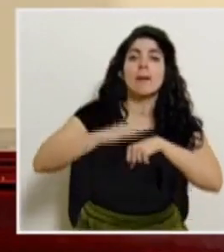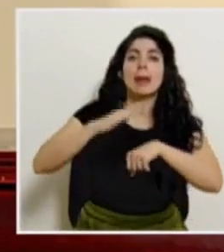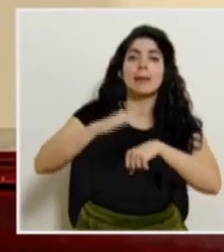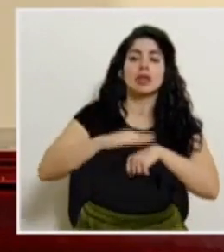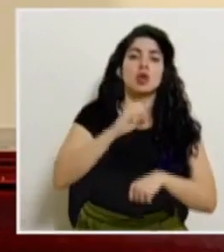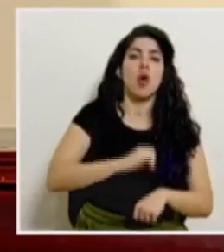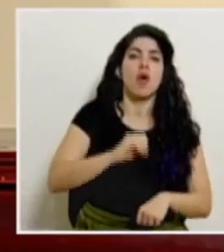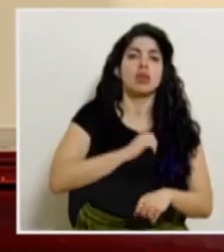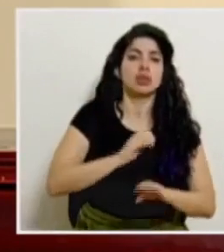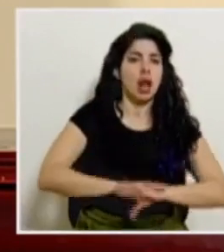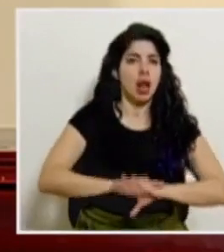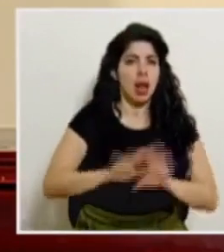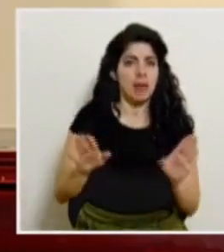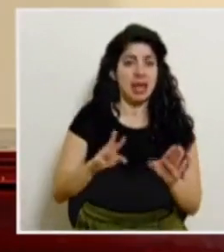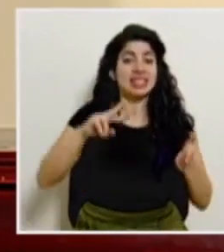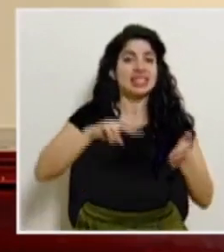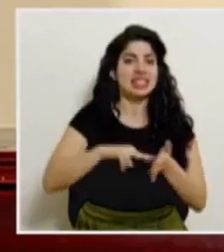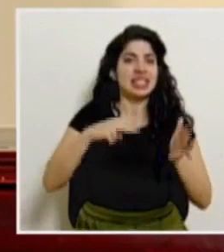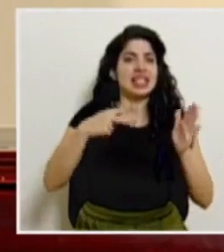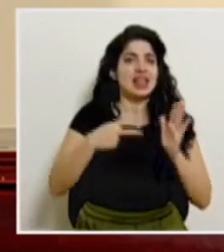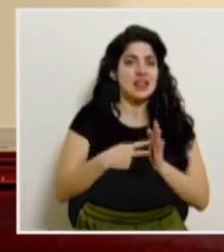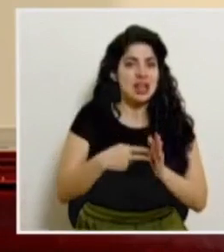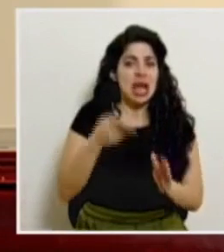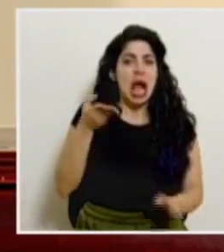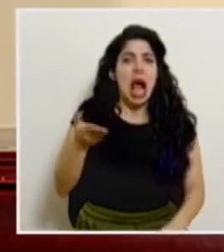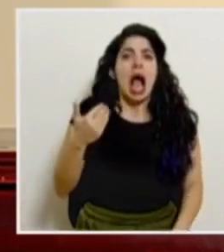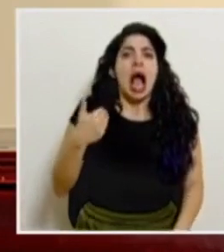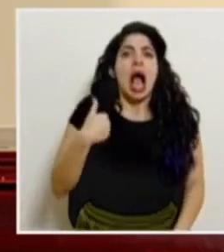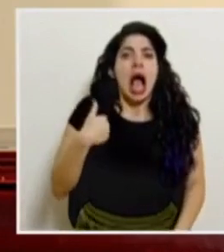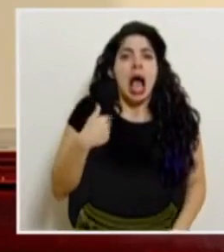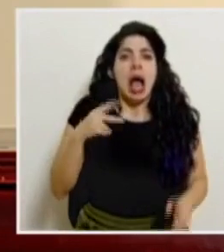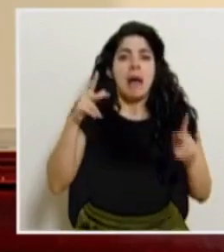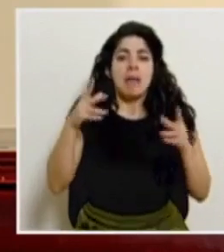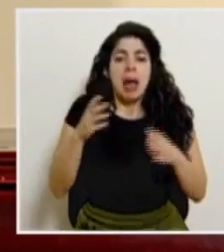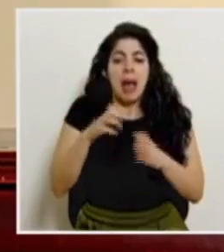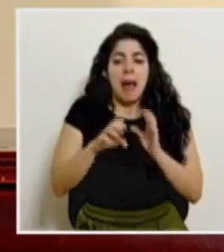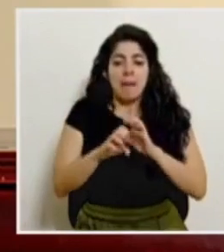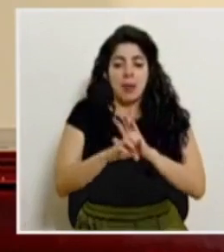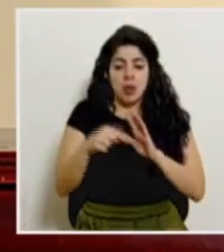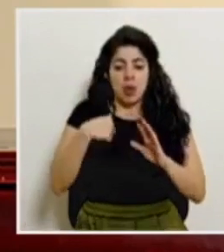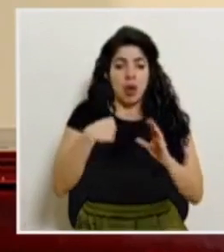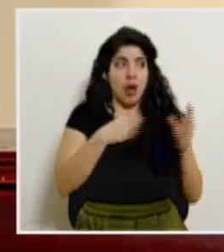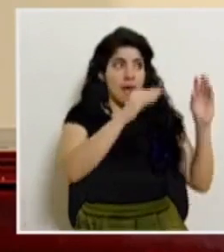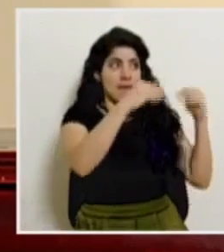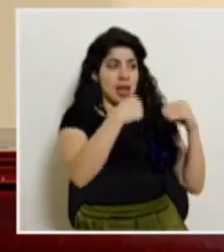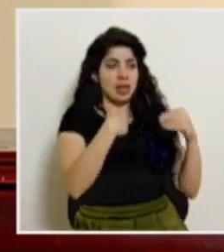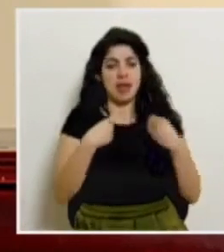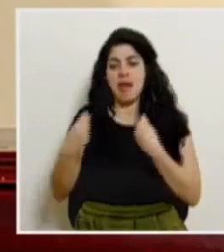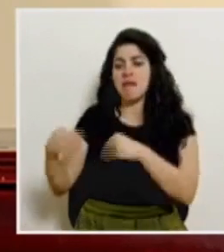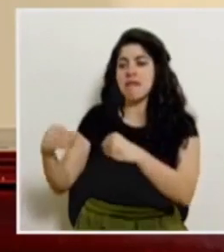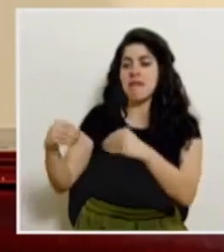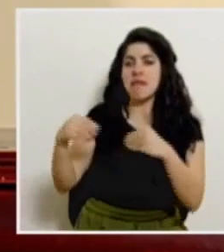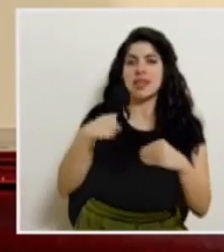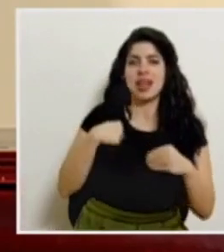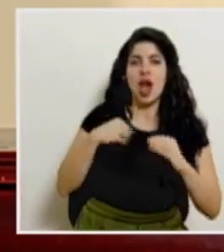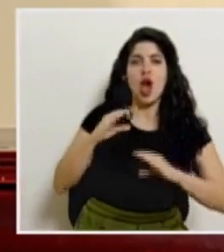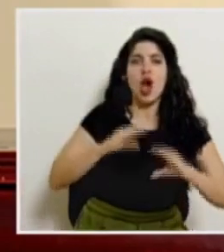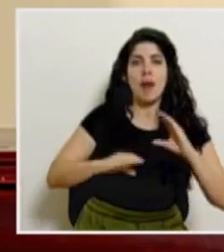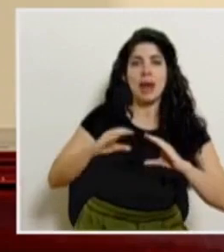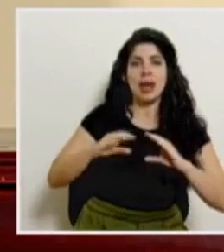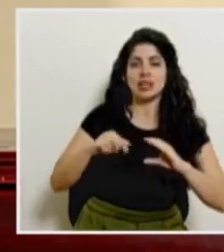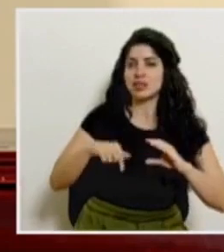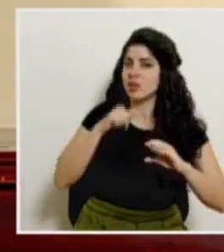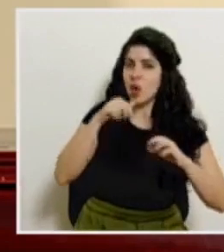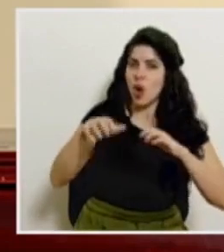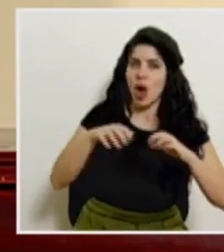oficiales eso significa entonces que hay intermediación para estas fiestas y que hay comerciantes que no están actuando